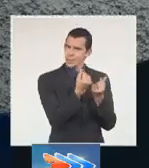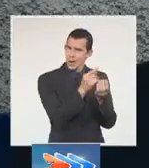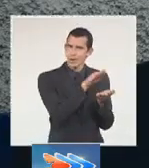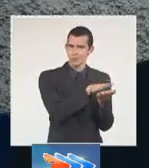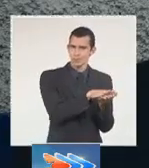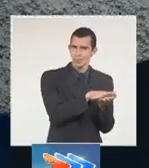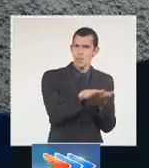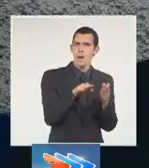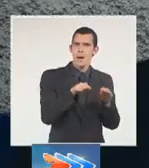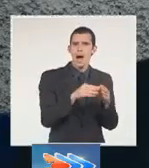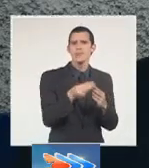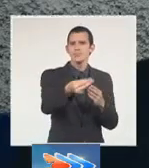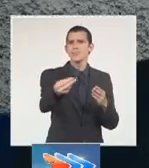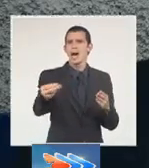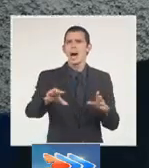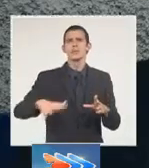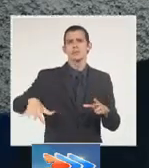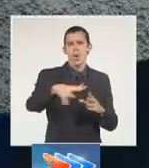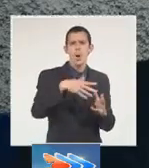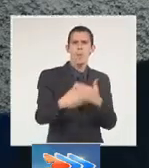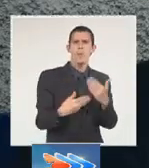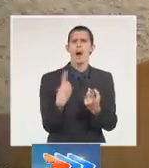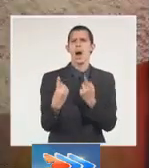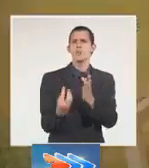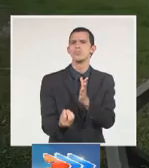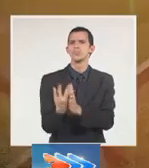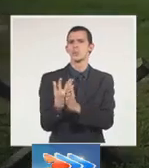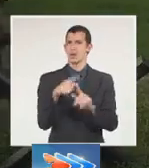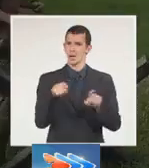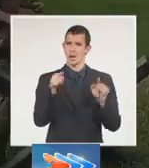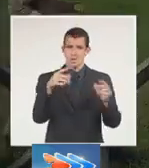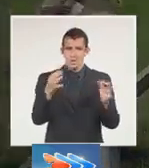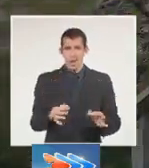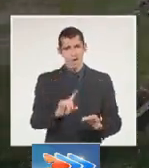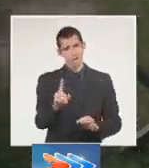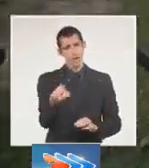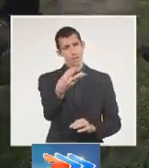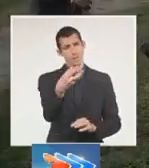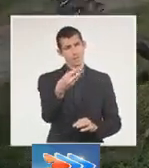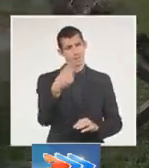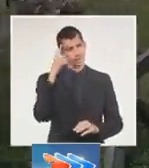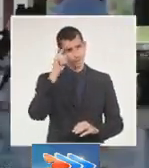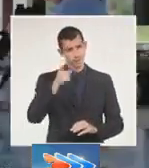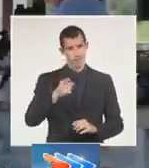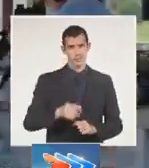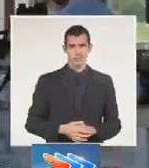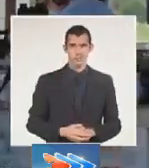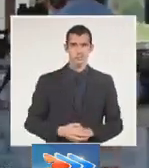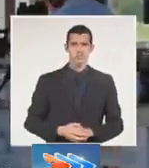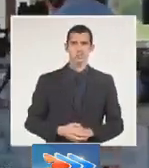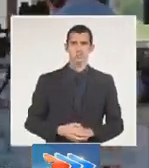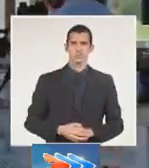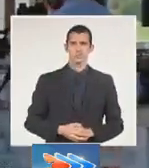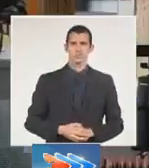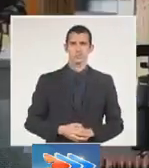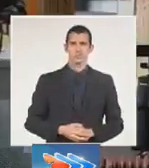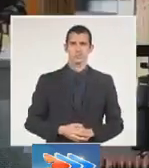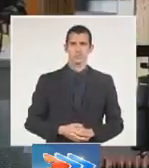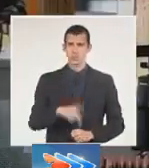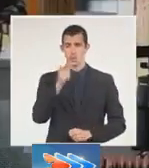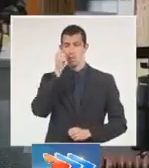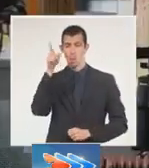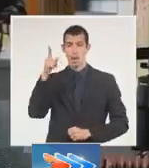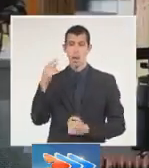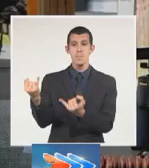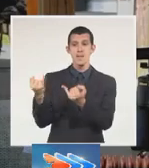ese tipo de contingencia, cosa que es mentira. Ellos me informaron que tenían grupos armados preparados, grupos paramilitares,